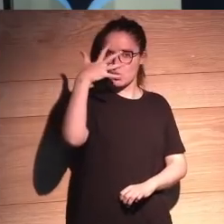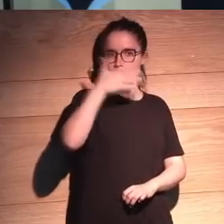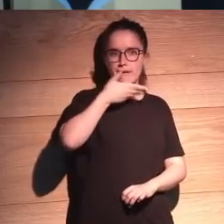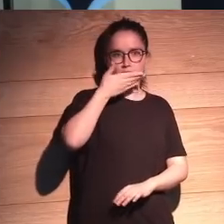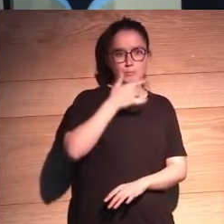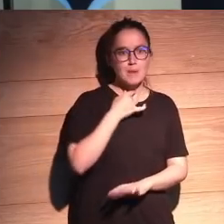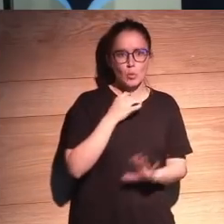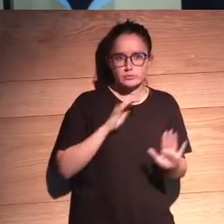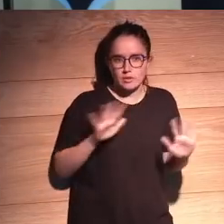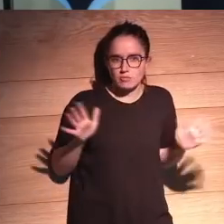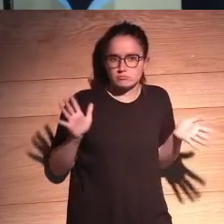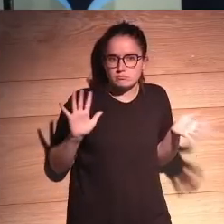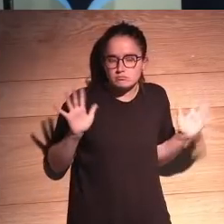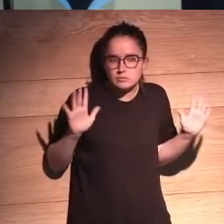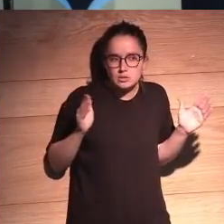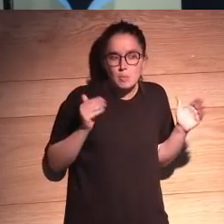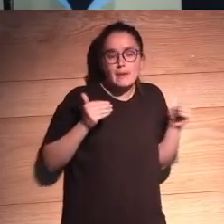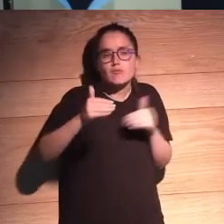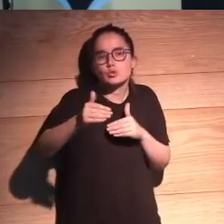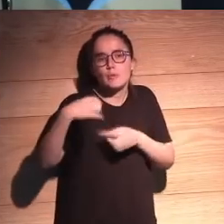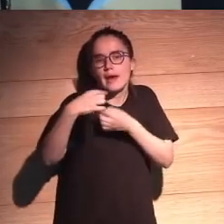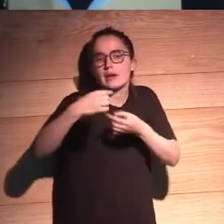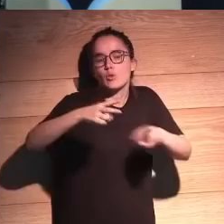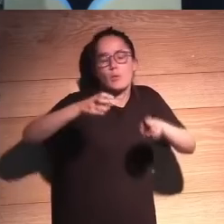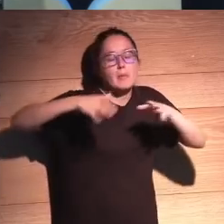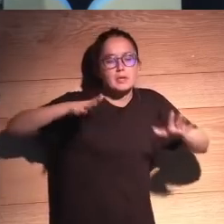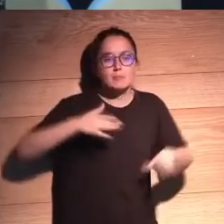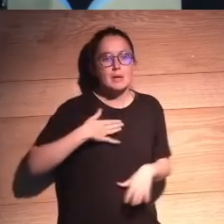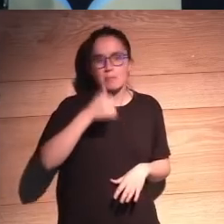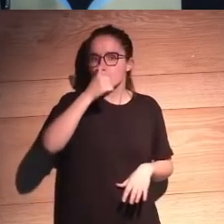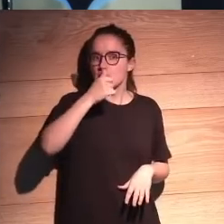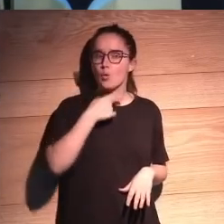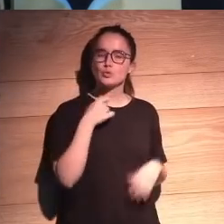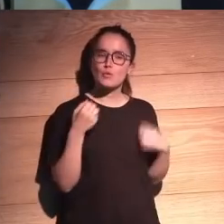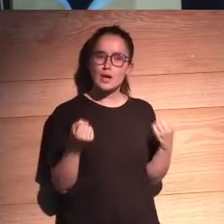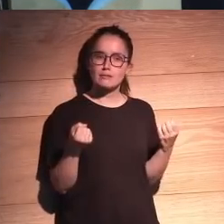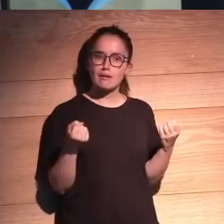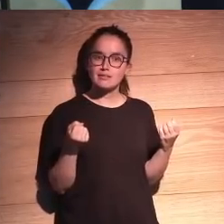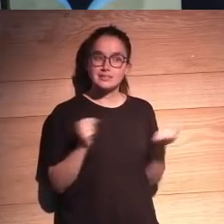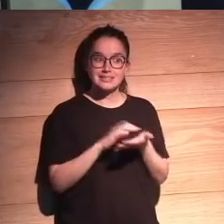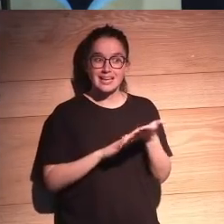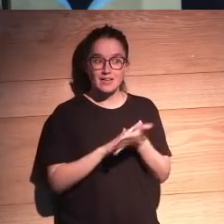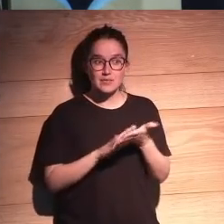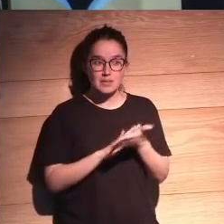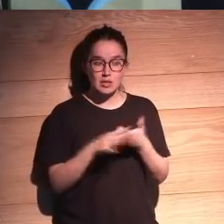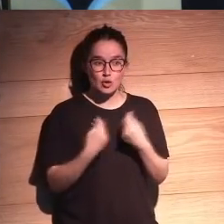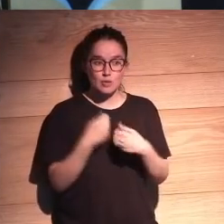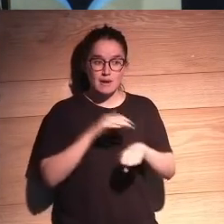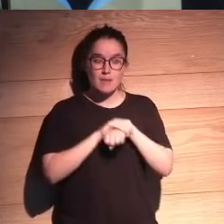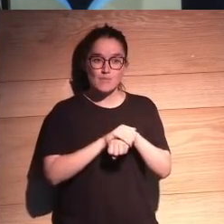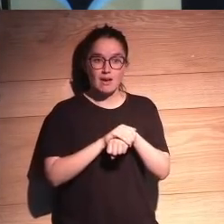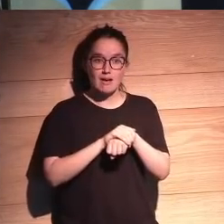calorcito lo dejo para la siguiente generación eso me gusta mucho el vino es que he hablado con mi amiga